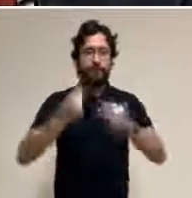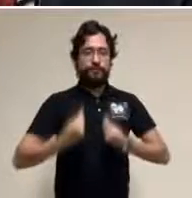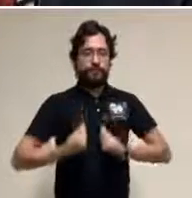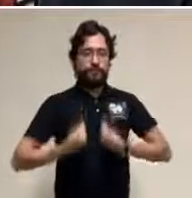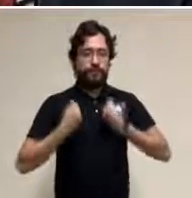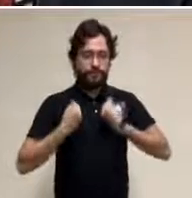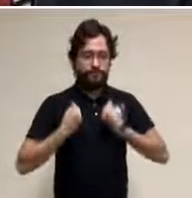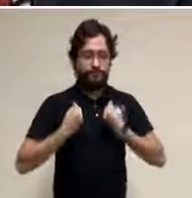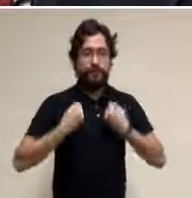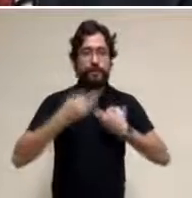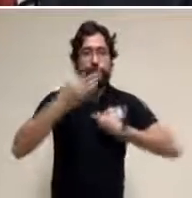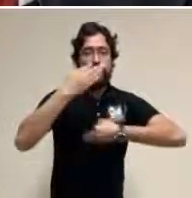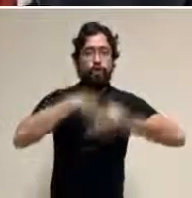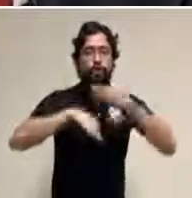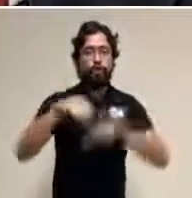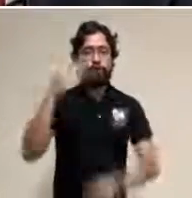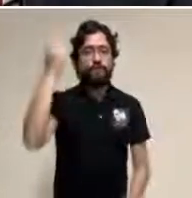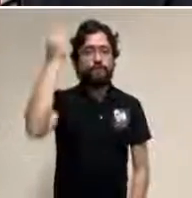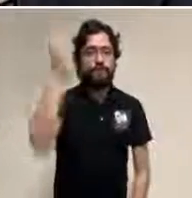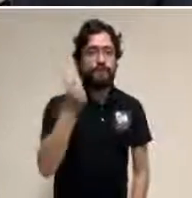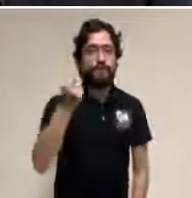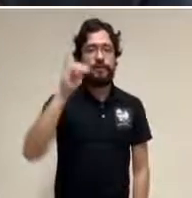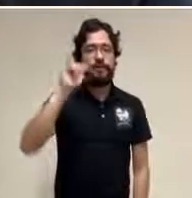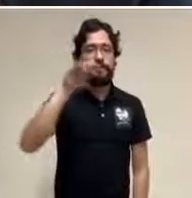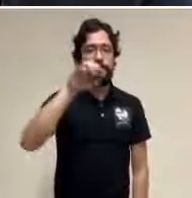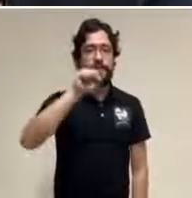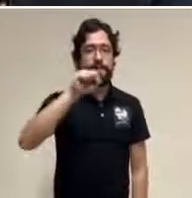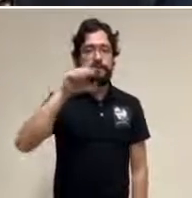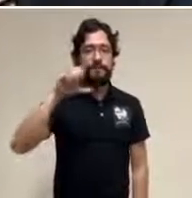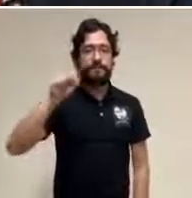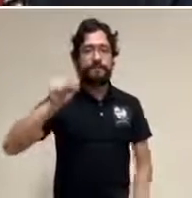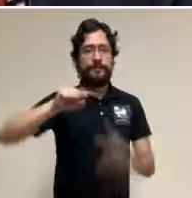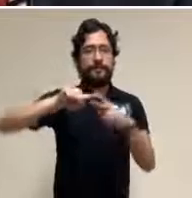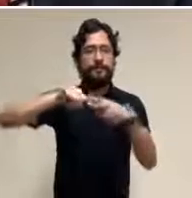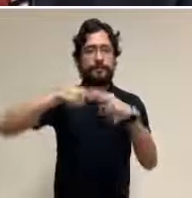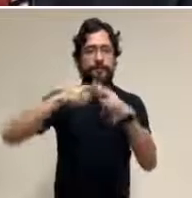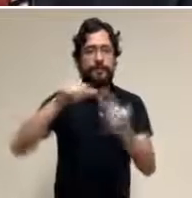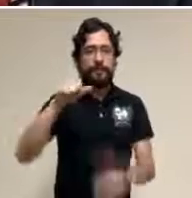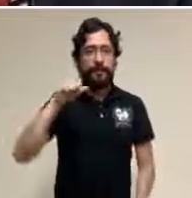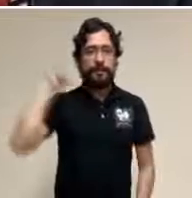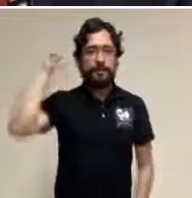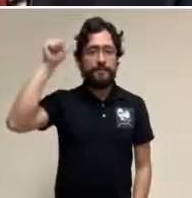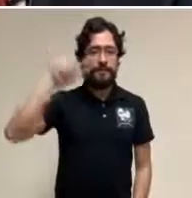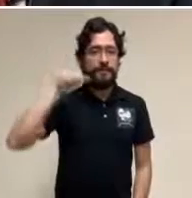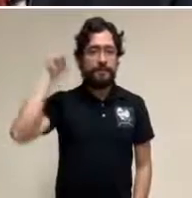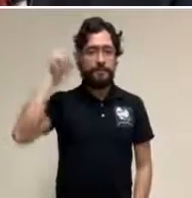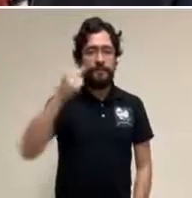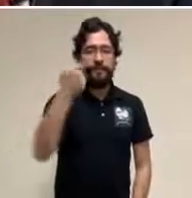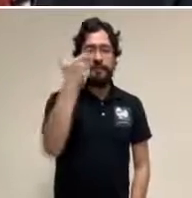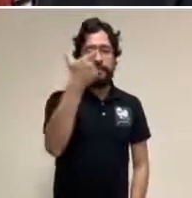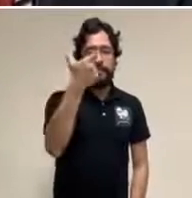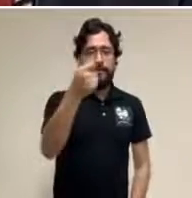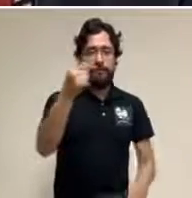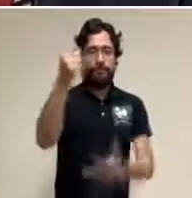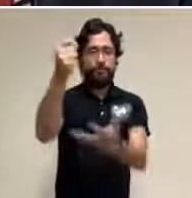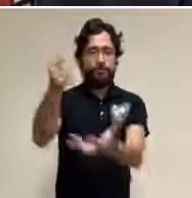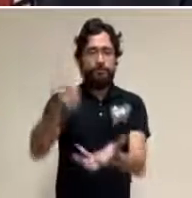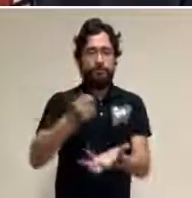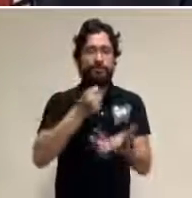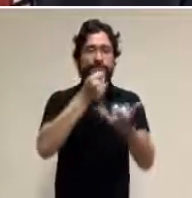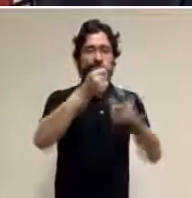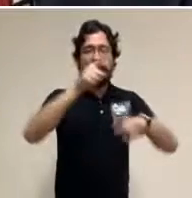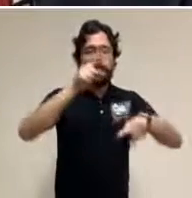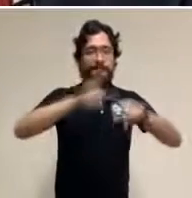de forma automática en las cuentas de su pensión. Y a quienes han fallecido, esa cantidad